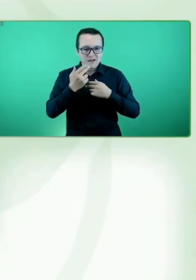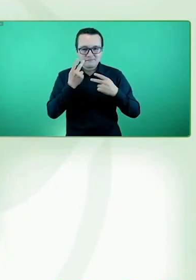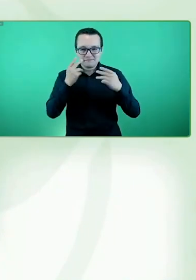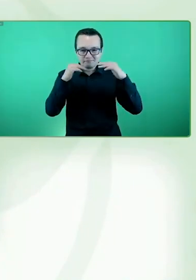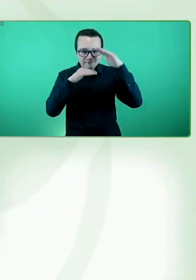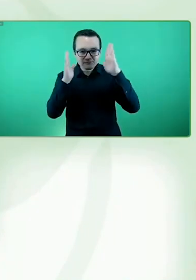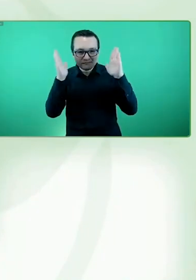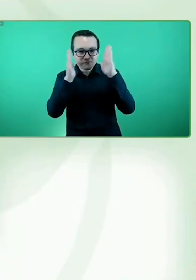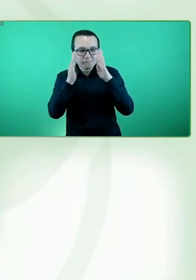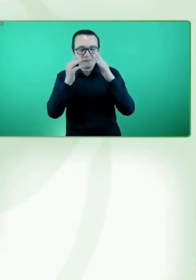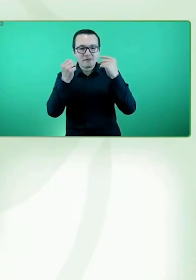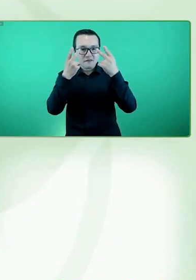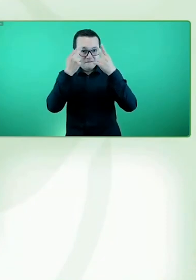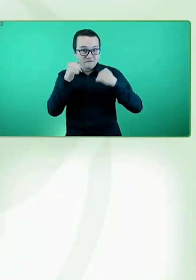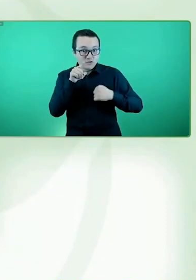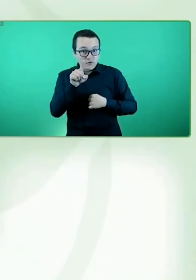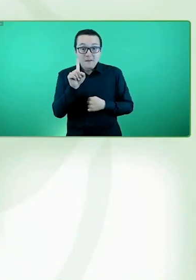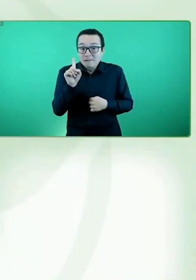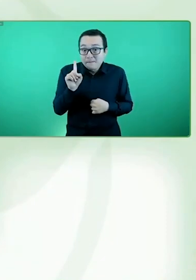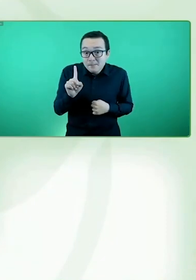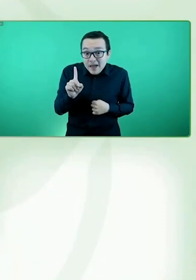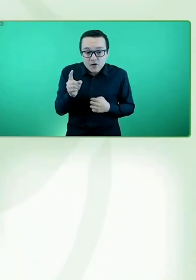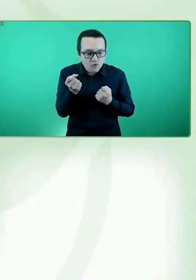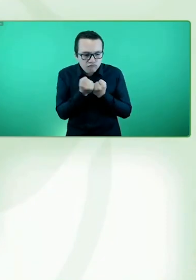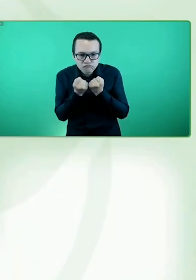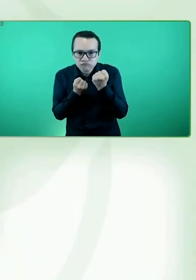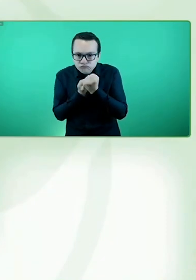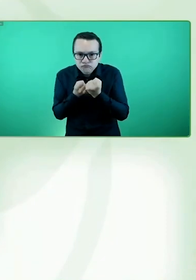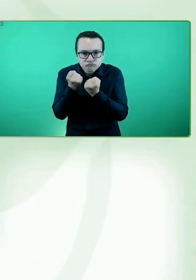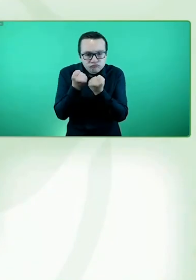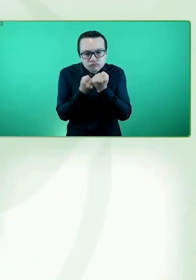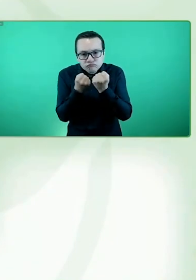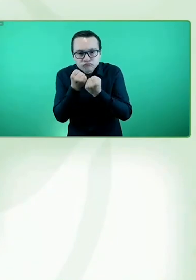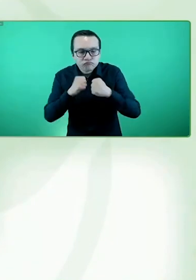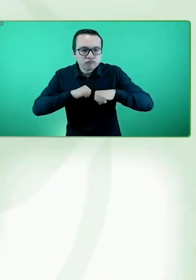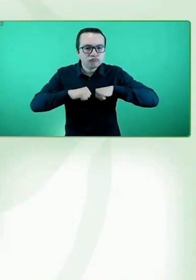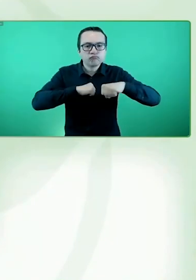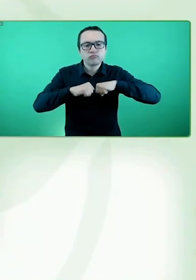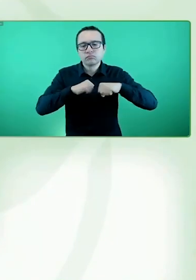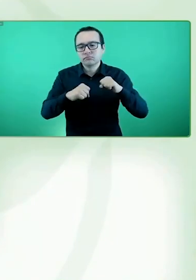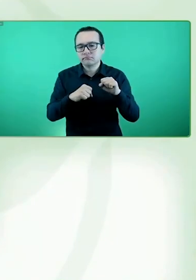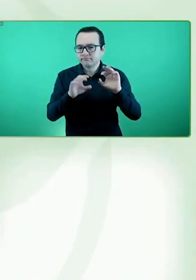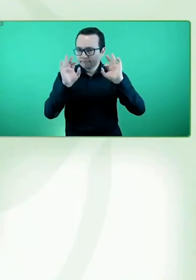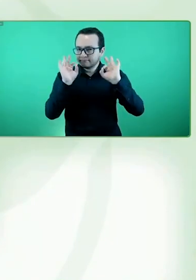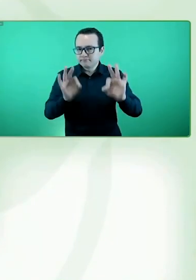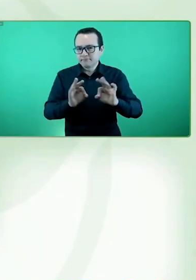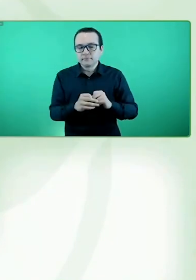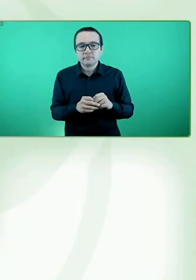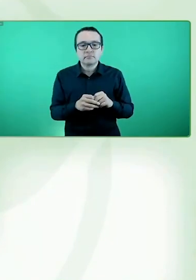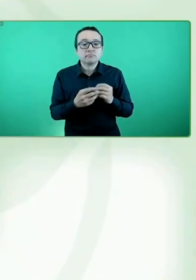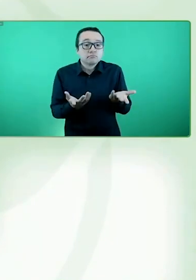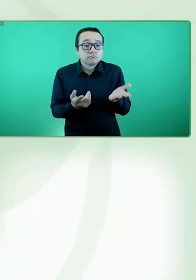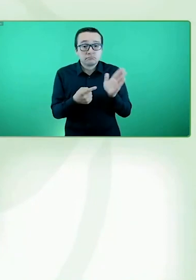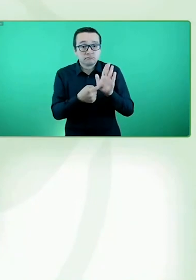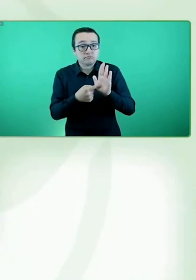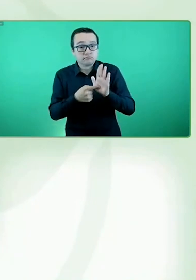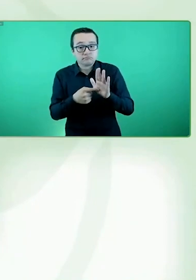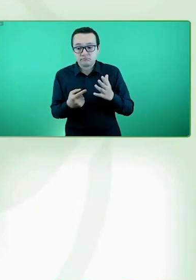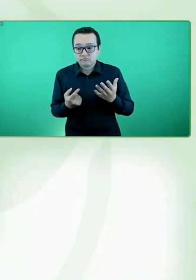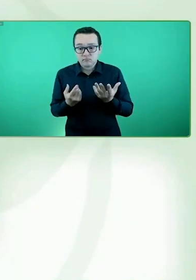también de manera coordinada, como no puede ser de otra manera, con colectivos, con otro tipo de